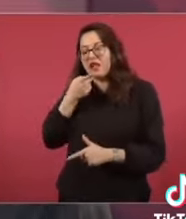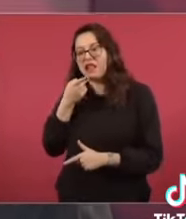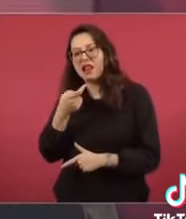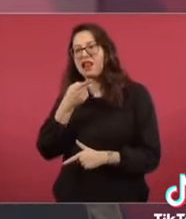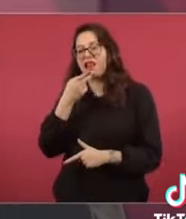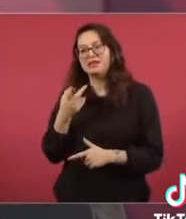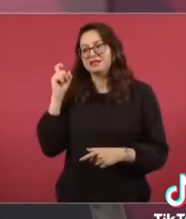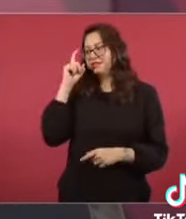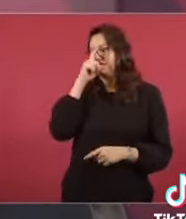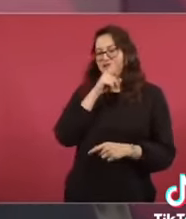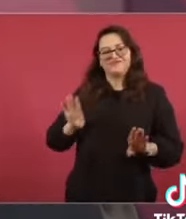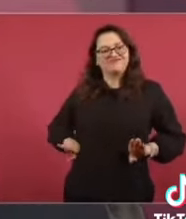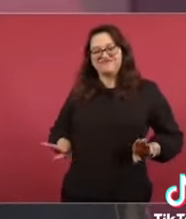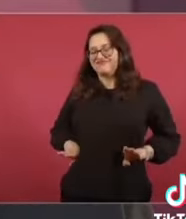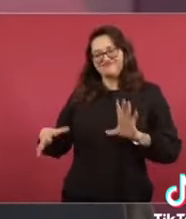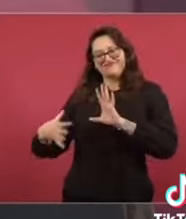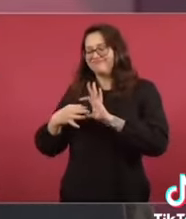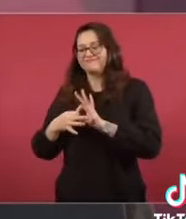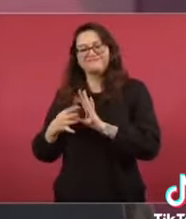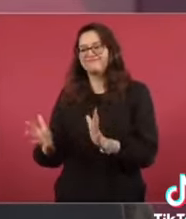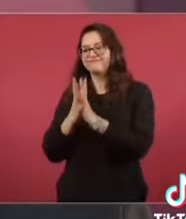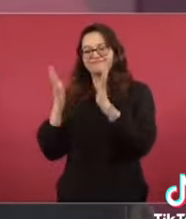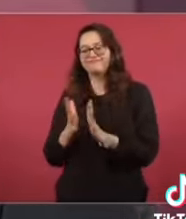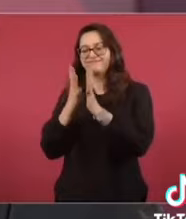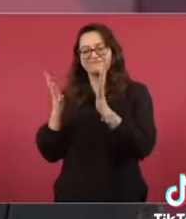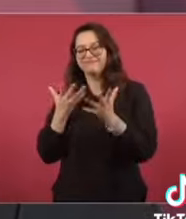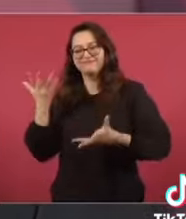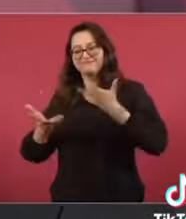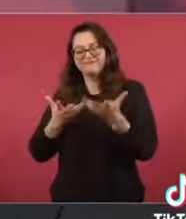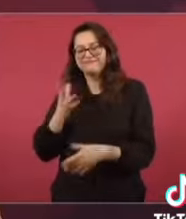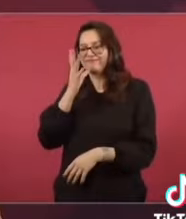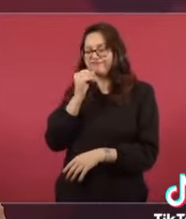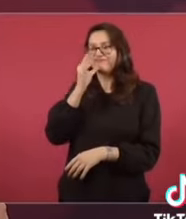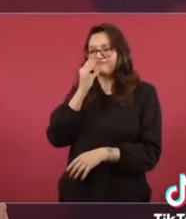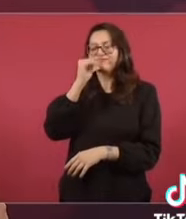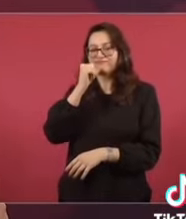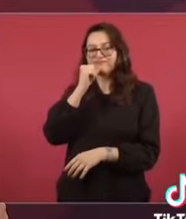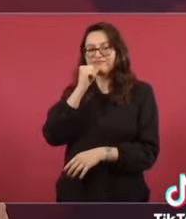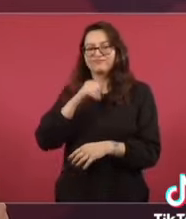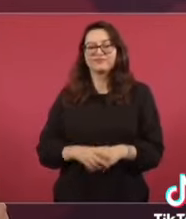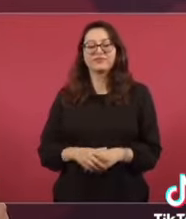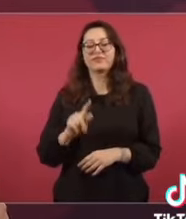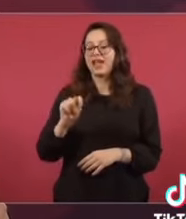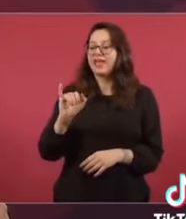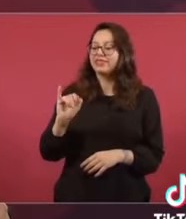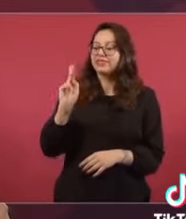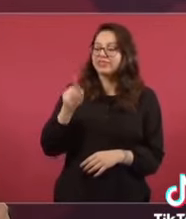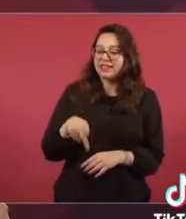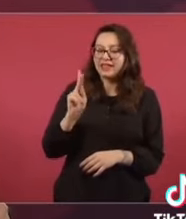participado en esa red que se conoce como TikTok.